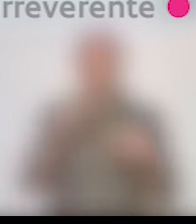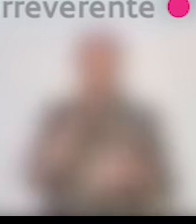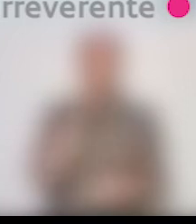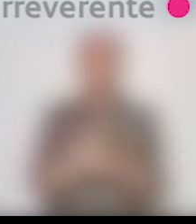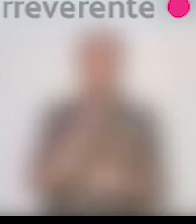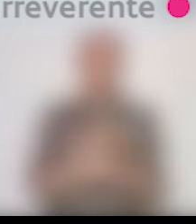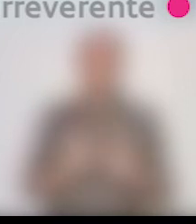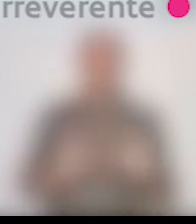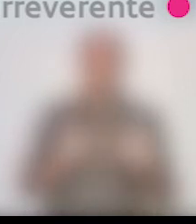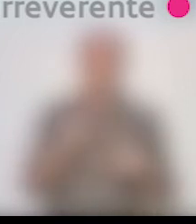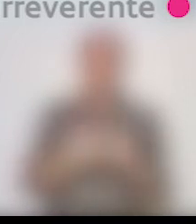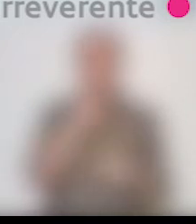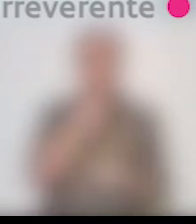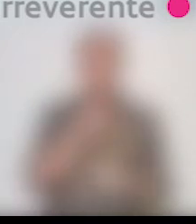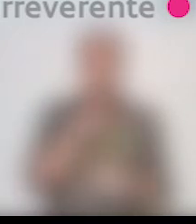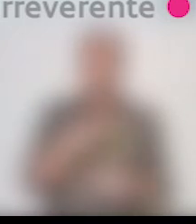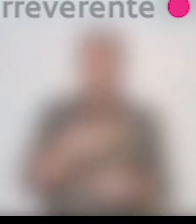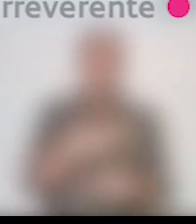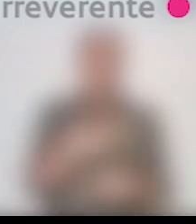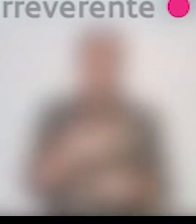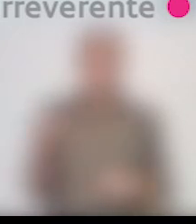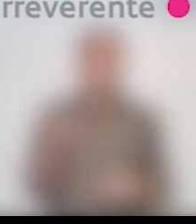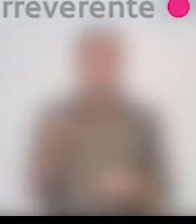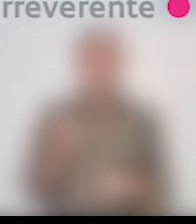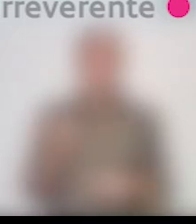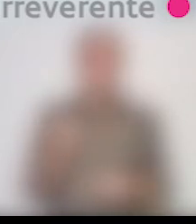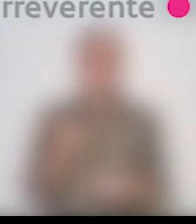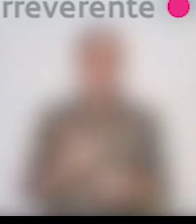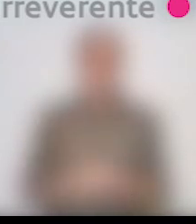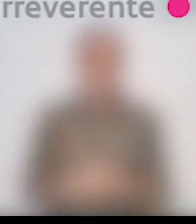ver el video